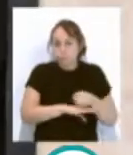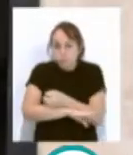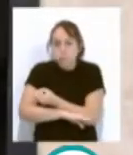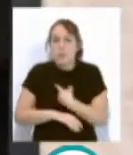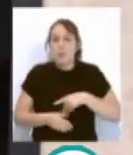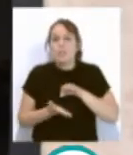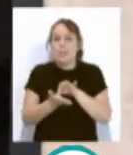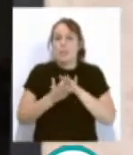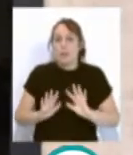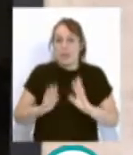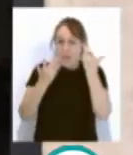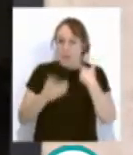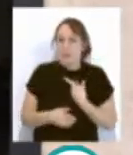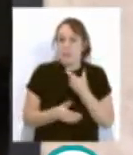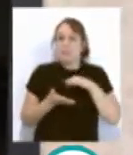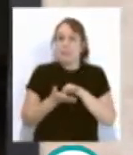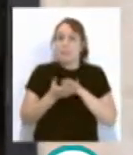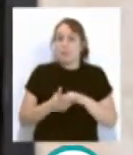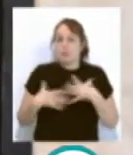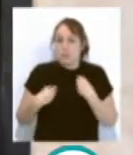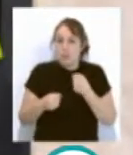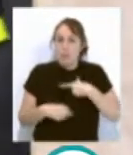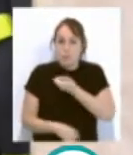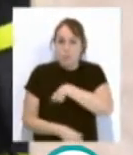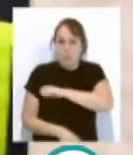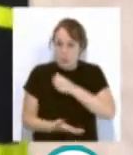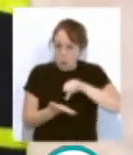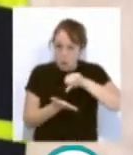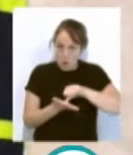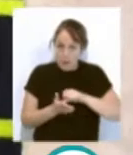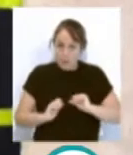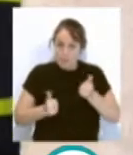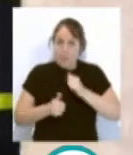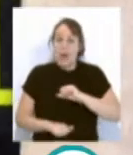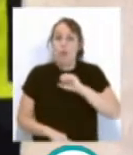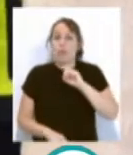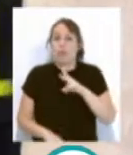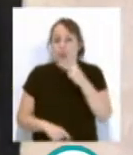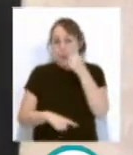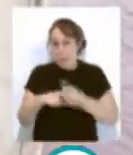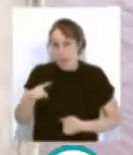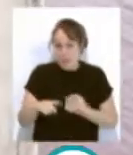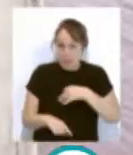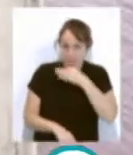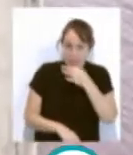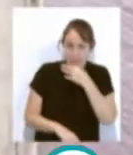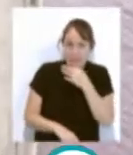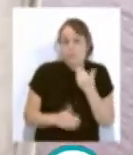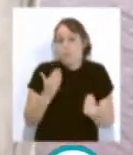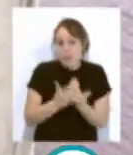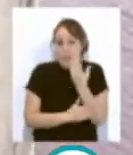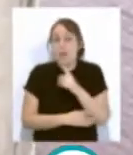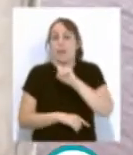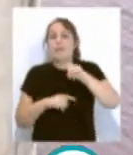servicios sanitarios y policía local. La intervención comenzaba sobre las doce y media del mediodía y finalizaba pasadas las dos de la tarde.